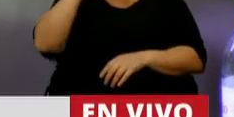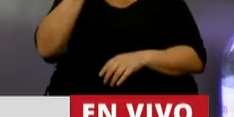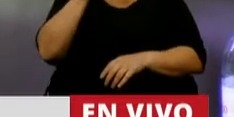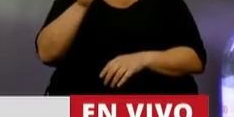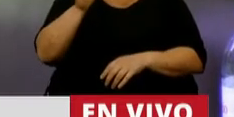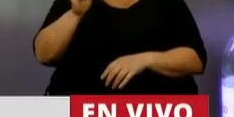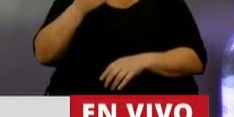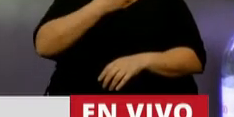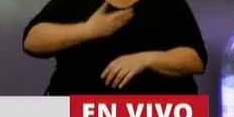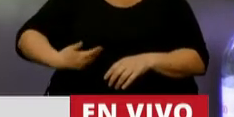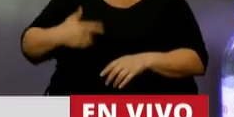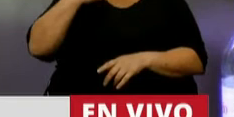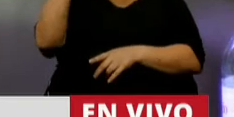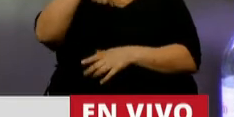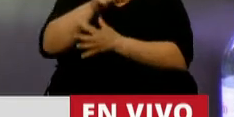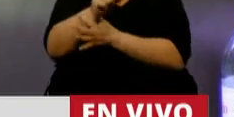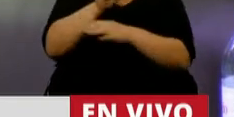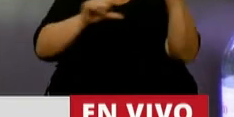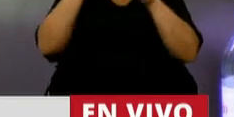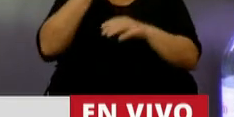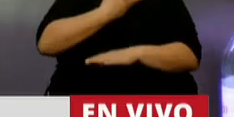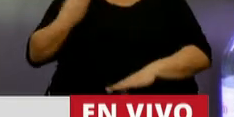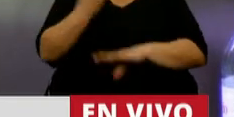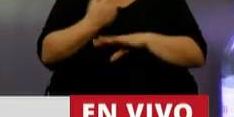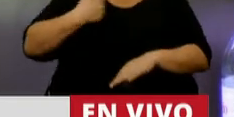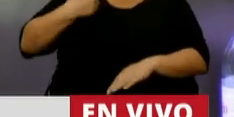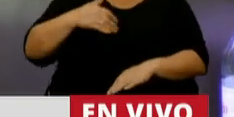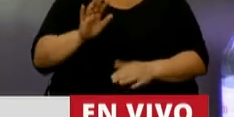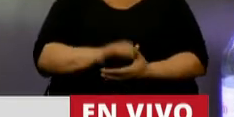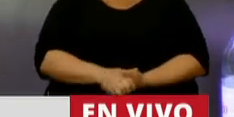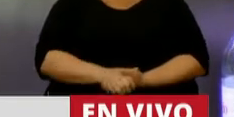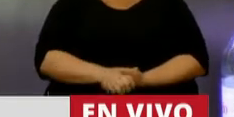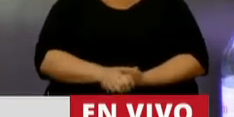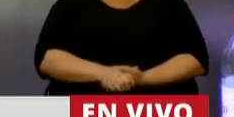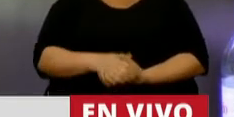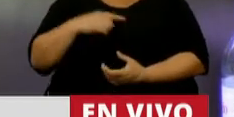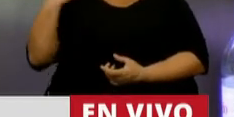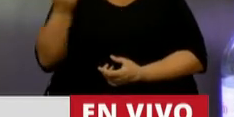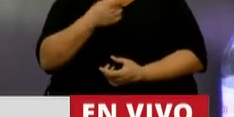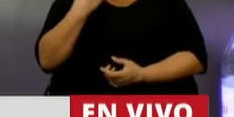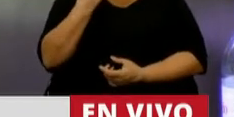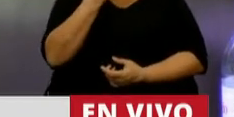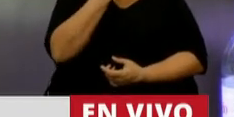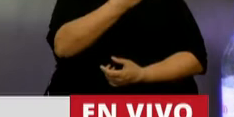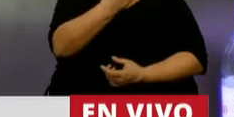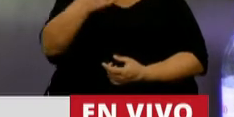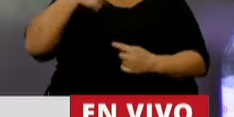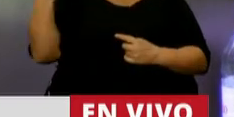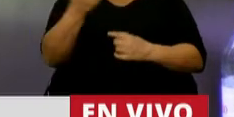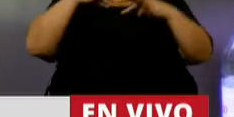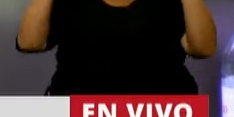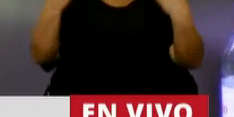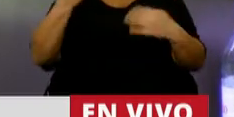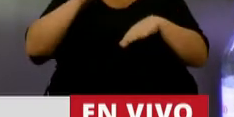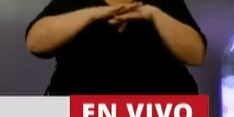del gobierno de científicos de Suecia para gobernar la República Argentina. Todos y cada uno de los que estamos acá